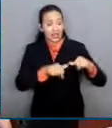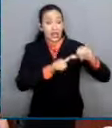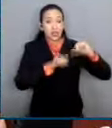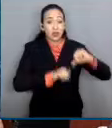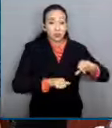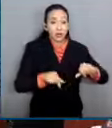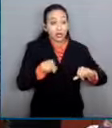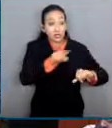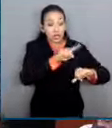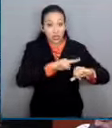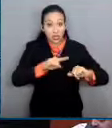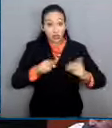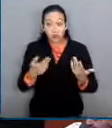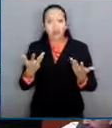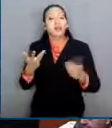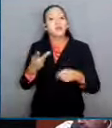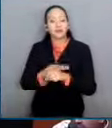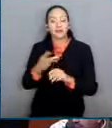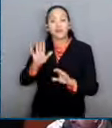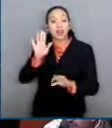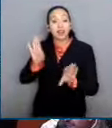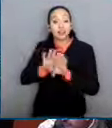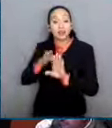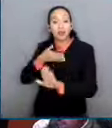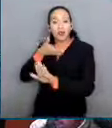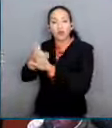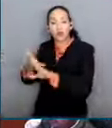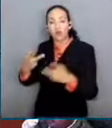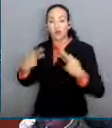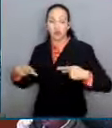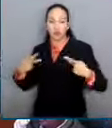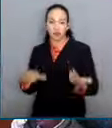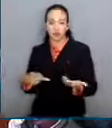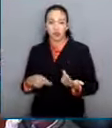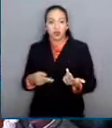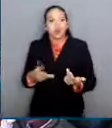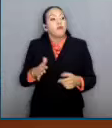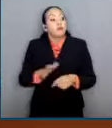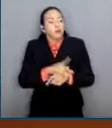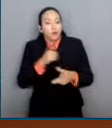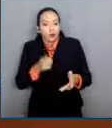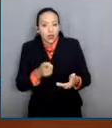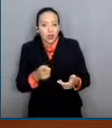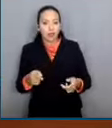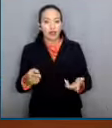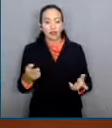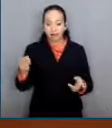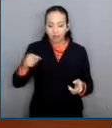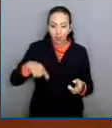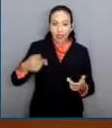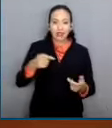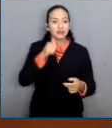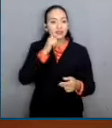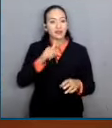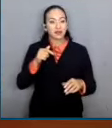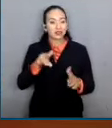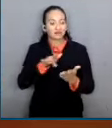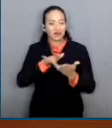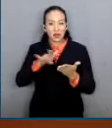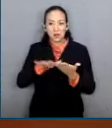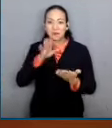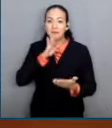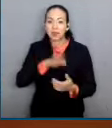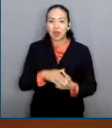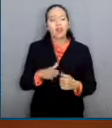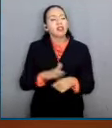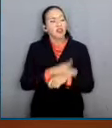y particularmente de quienes han ejercitado medios de impugnación contra el órgano del Estado. Porque le han detenido desde el